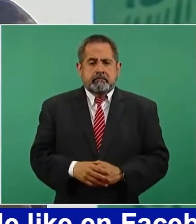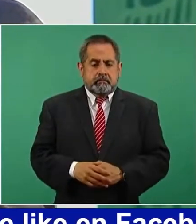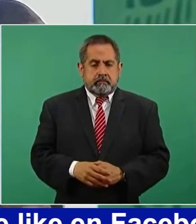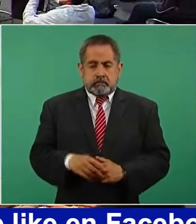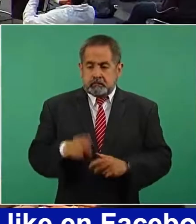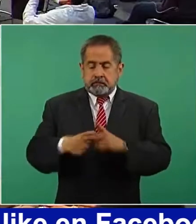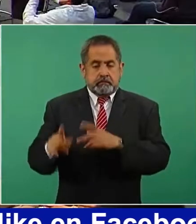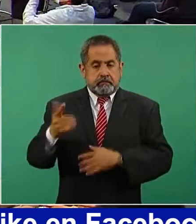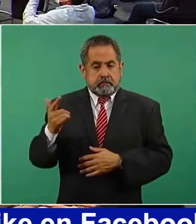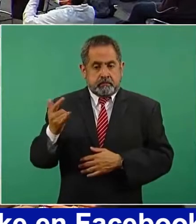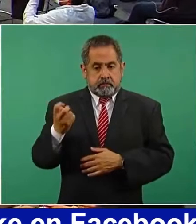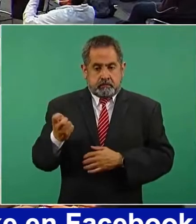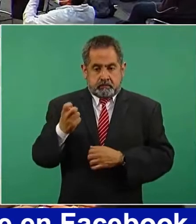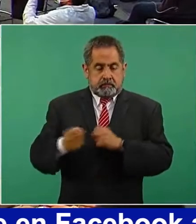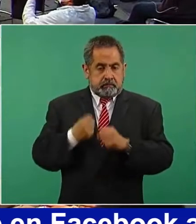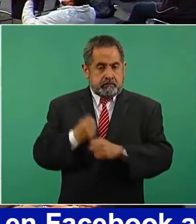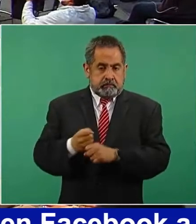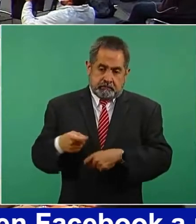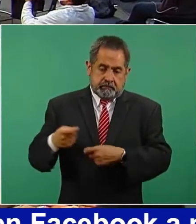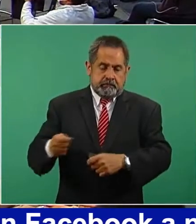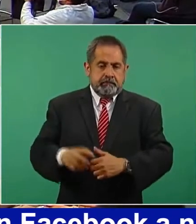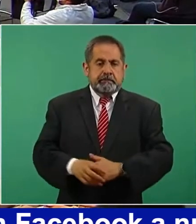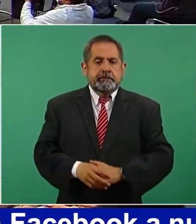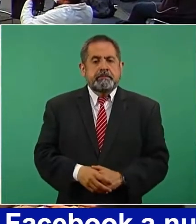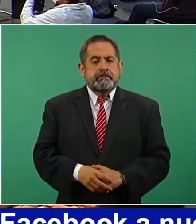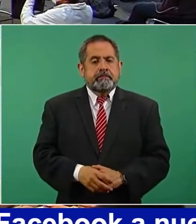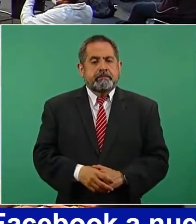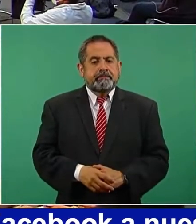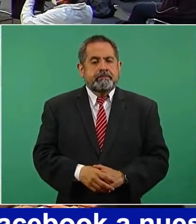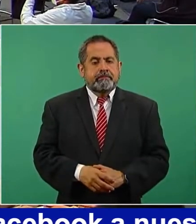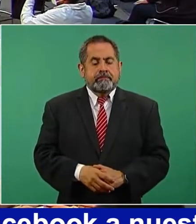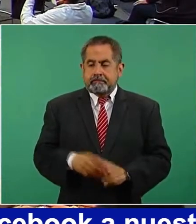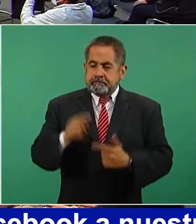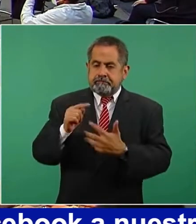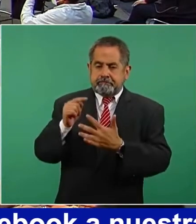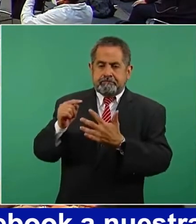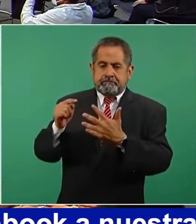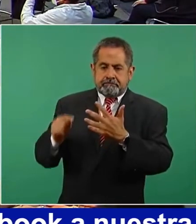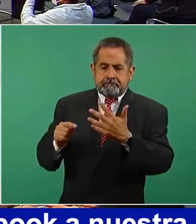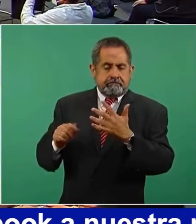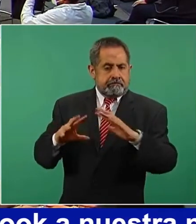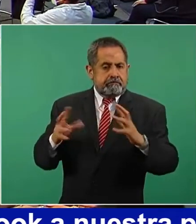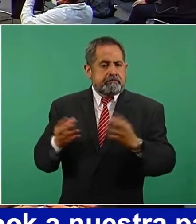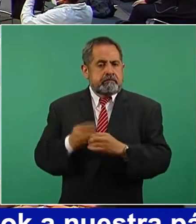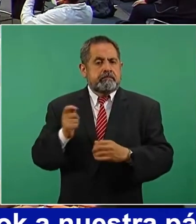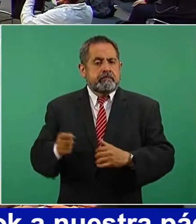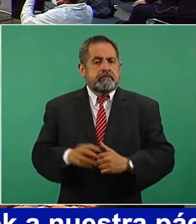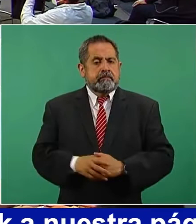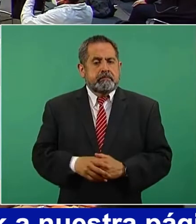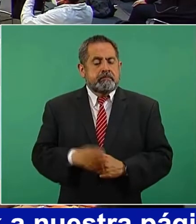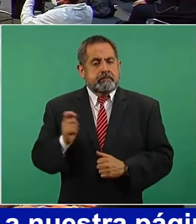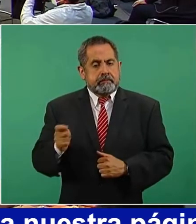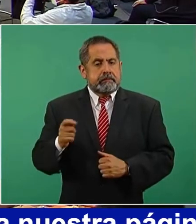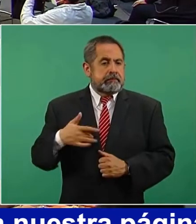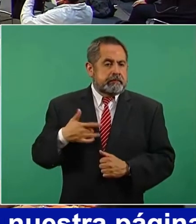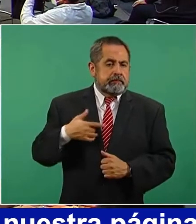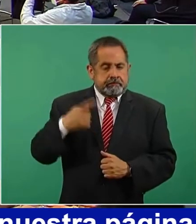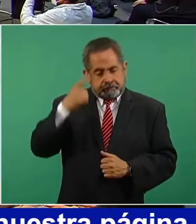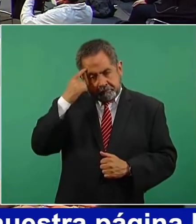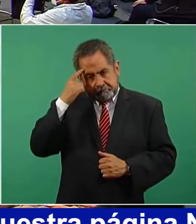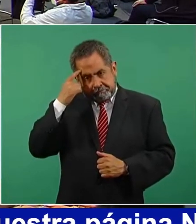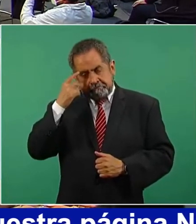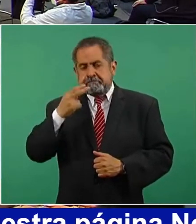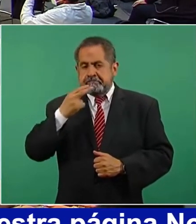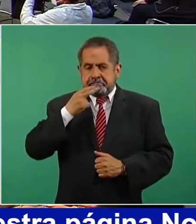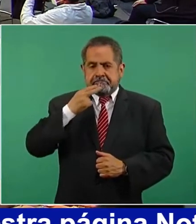julio de este año. Entonces, todo esto es lo que nos va a